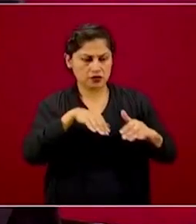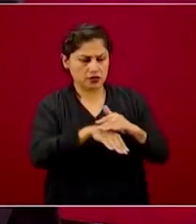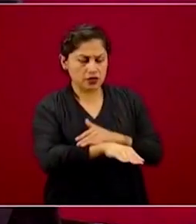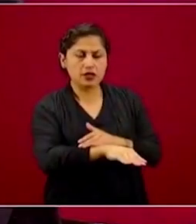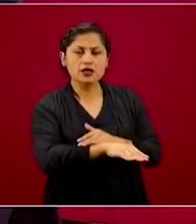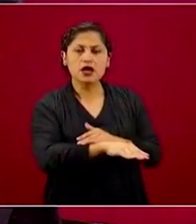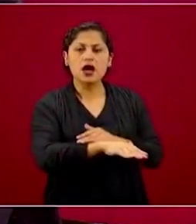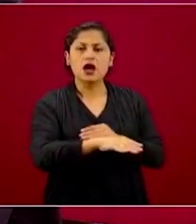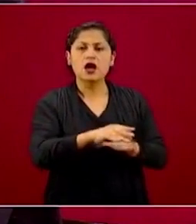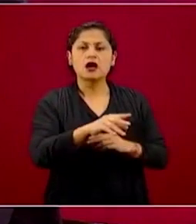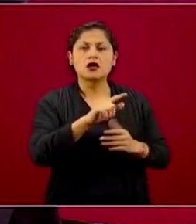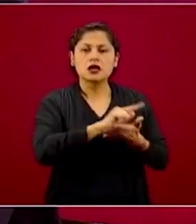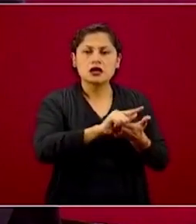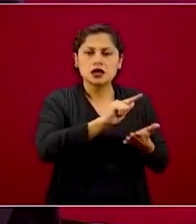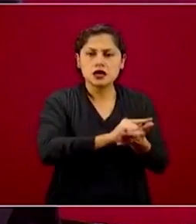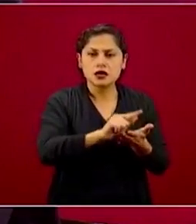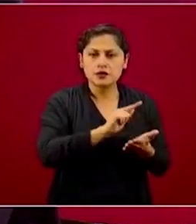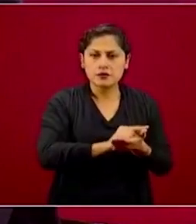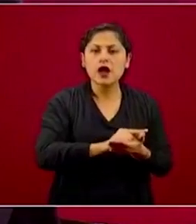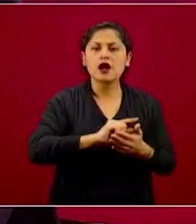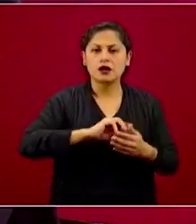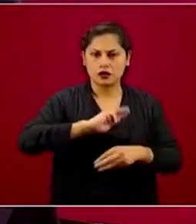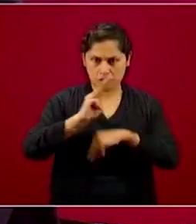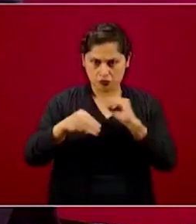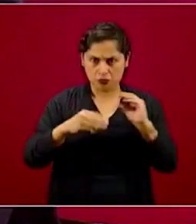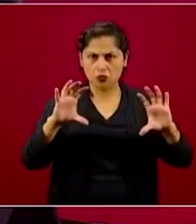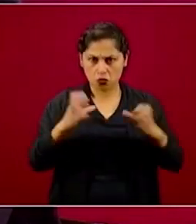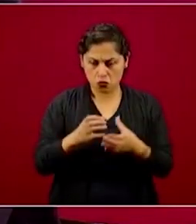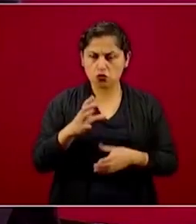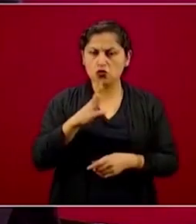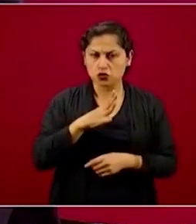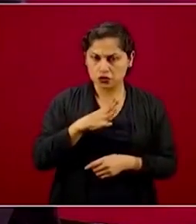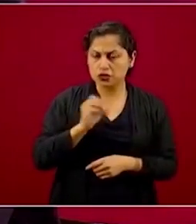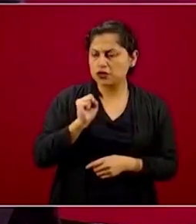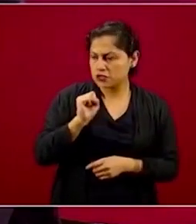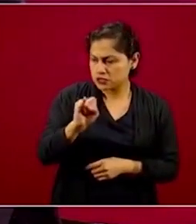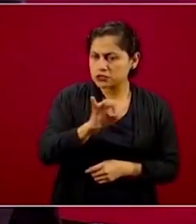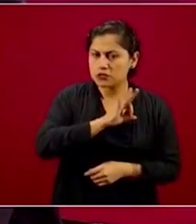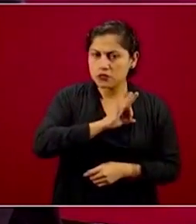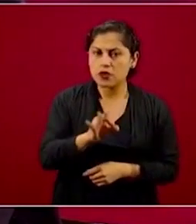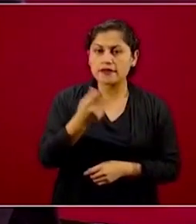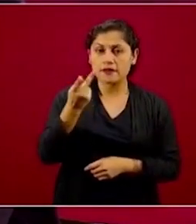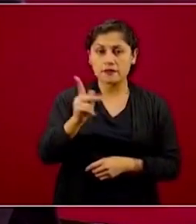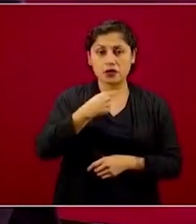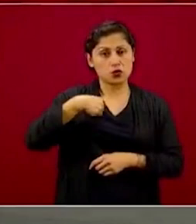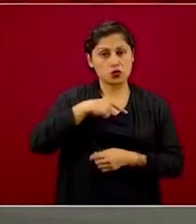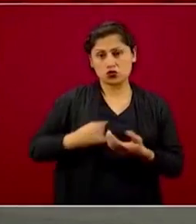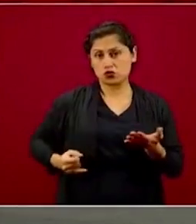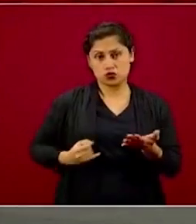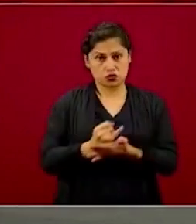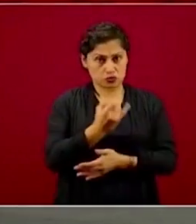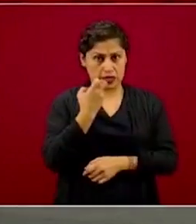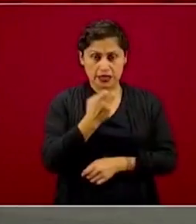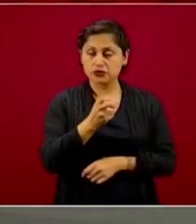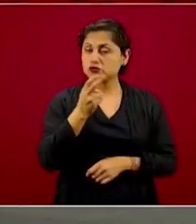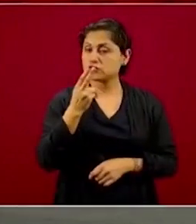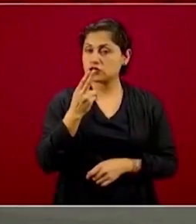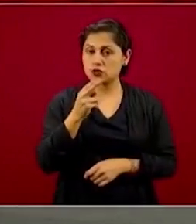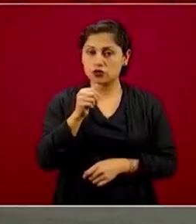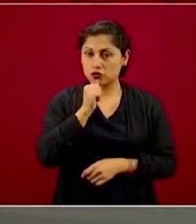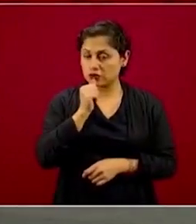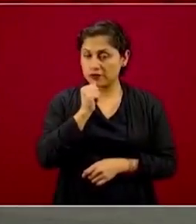lavado, esto existe en el mundo, pero hasta el momento hemos decidido no acudir a esa vía, dado que no tenemos ya